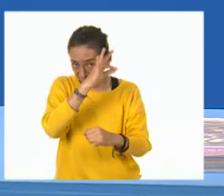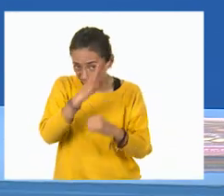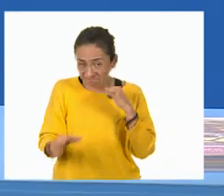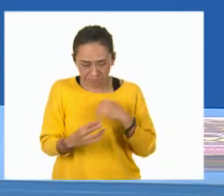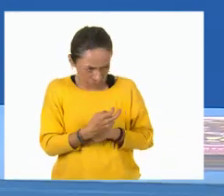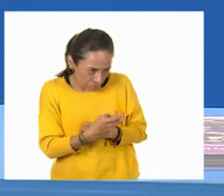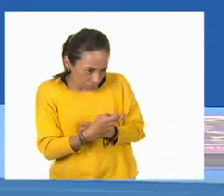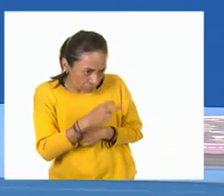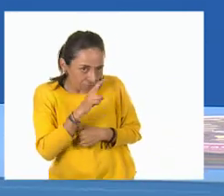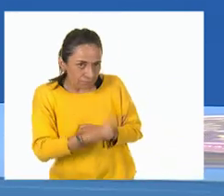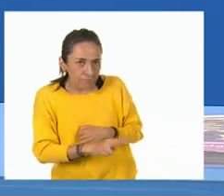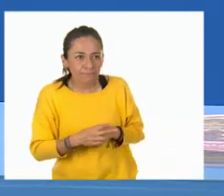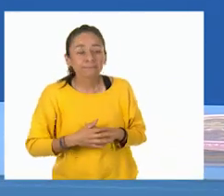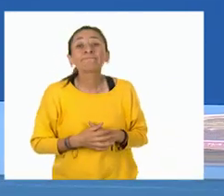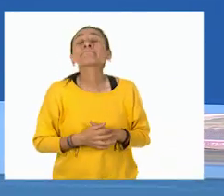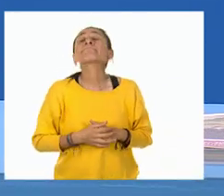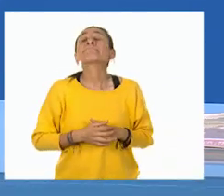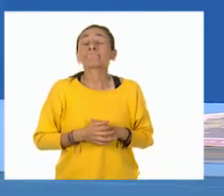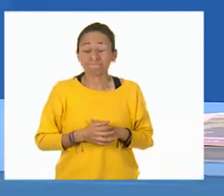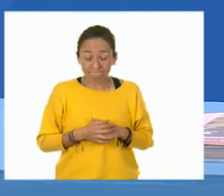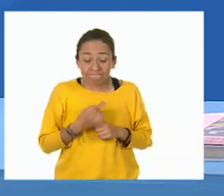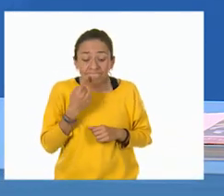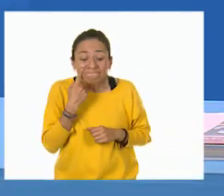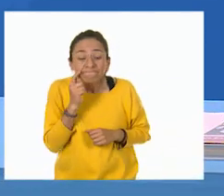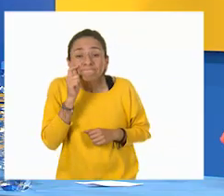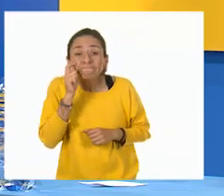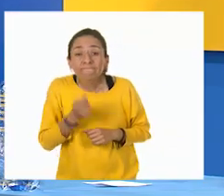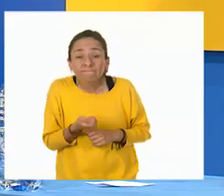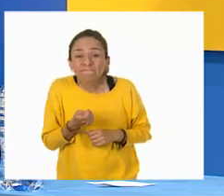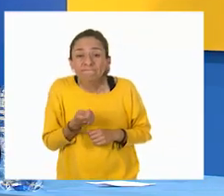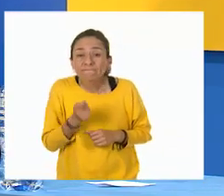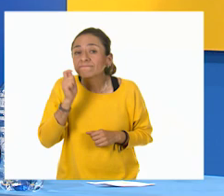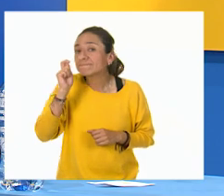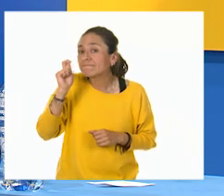Así es. Y... A ver, ¿qué dice? ¿Qué dice? ¿Qué dice?